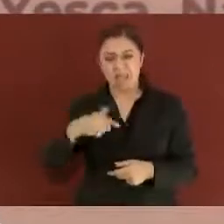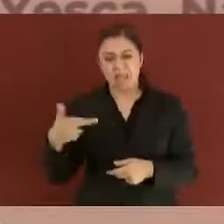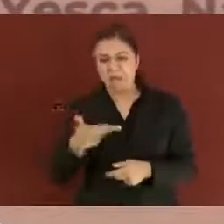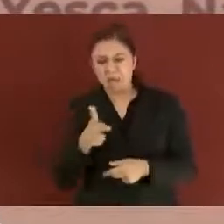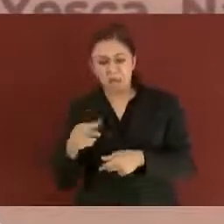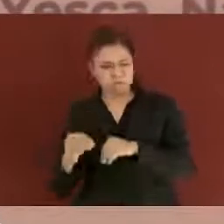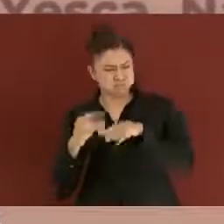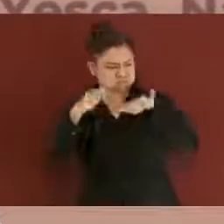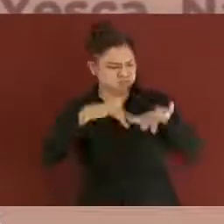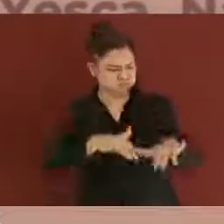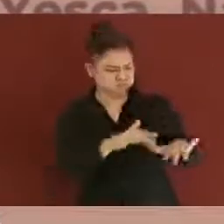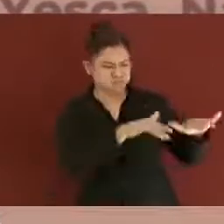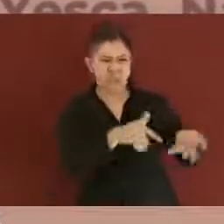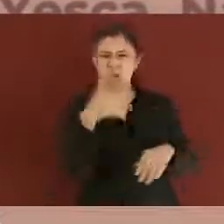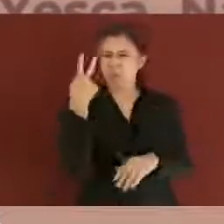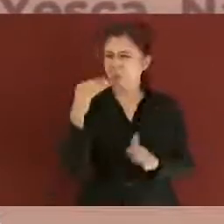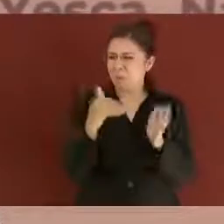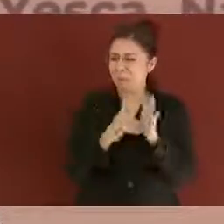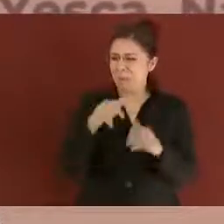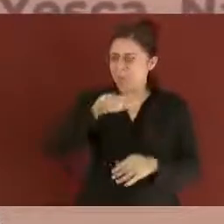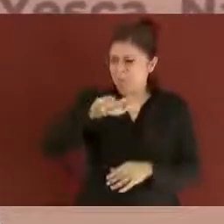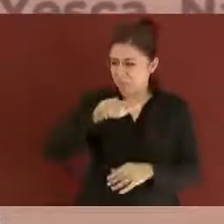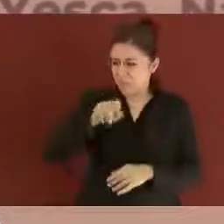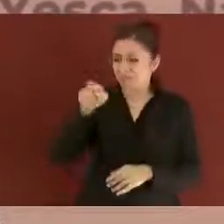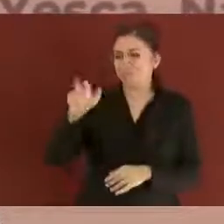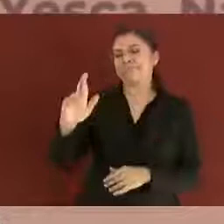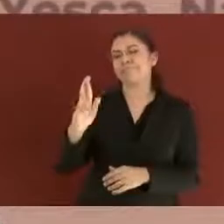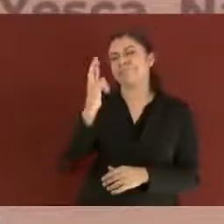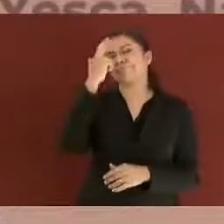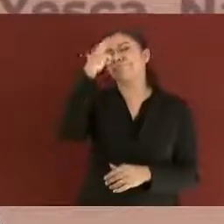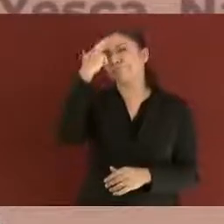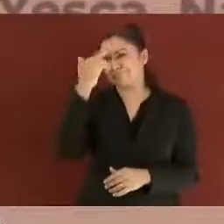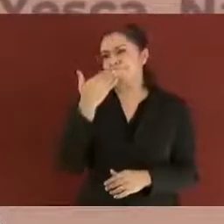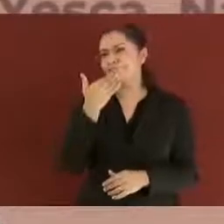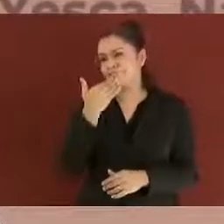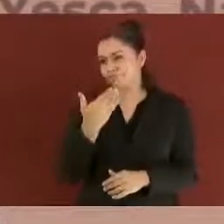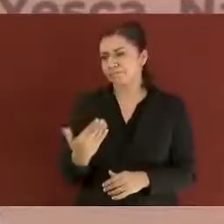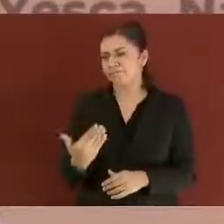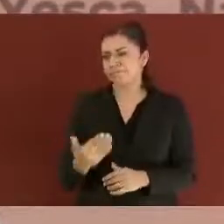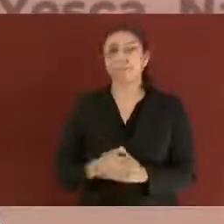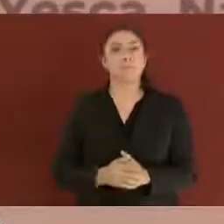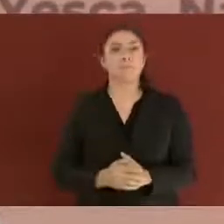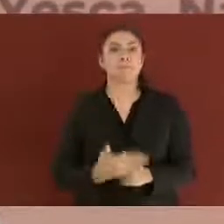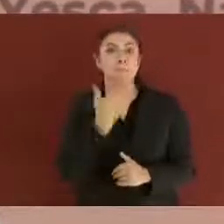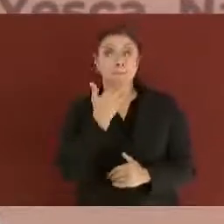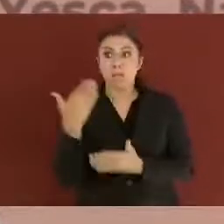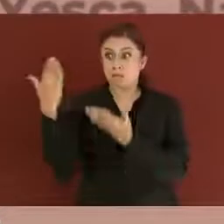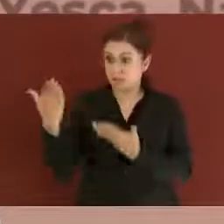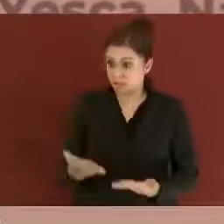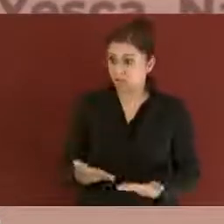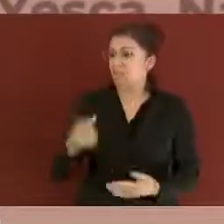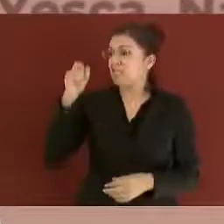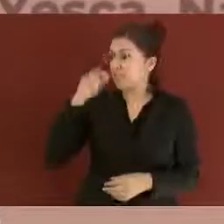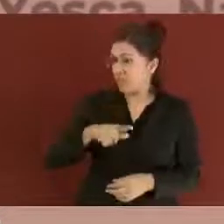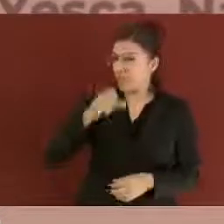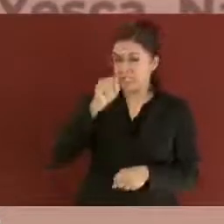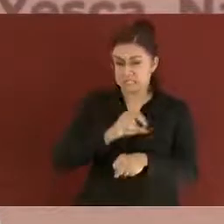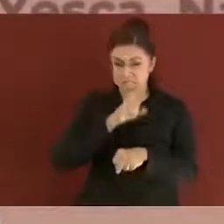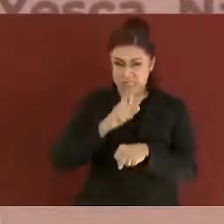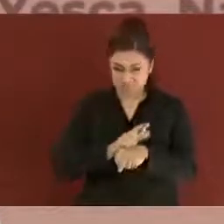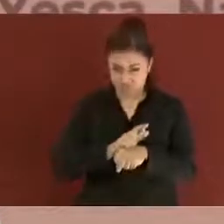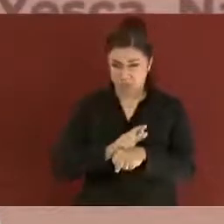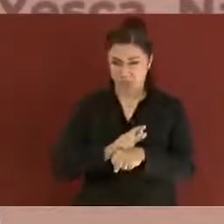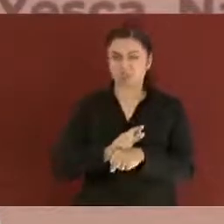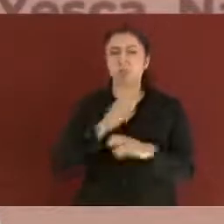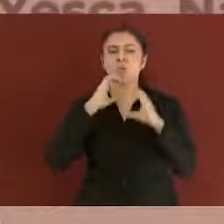2018. Saludo y le doy la bienvenida también al secretario de Comunicaciones y Transportes del Gobierno de la